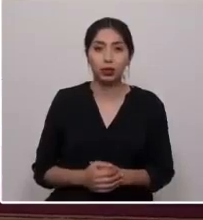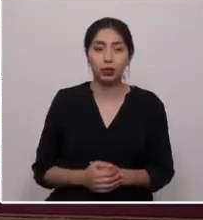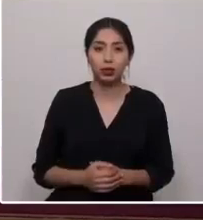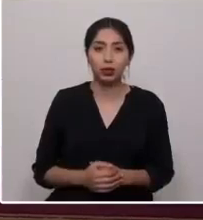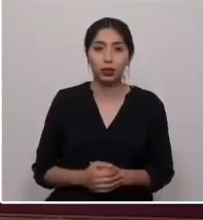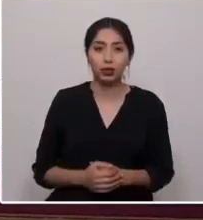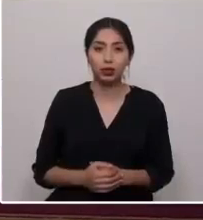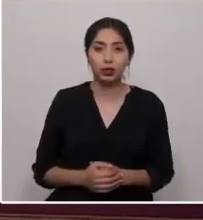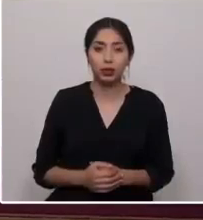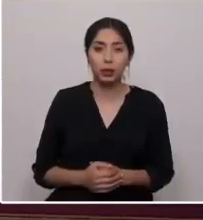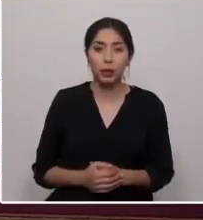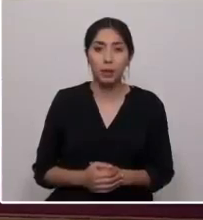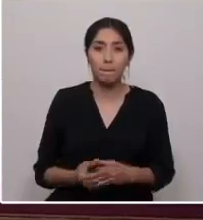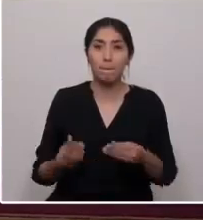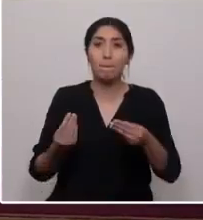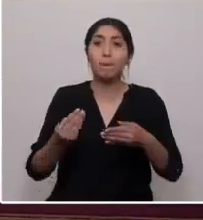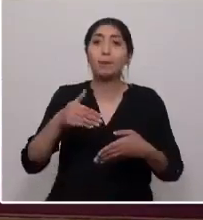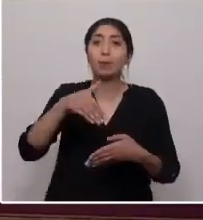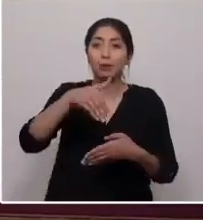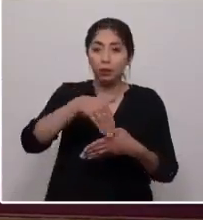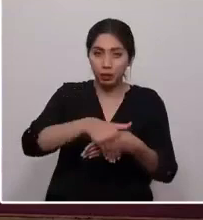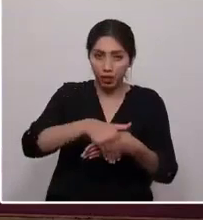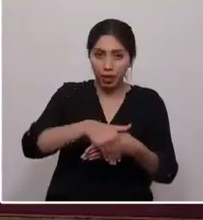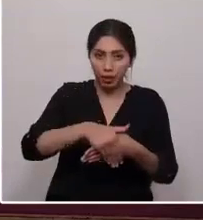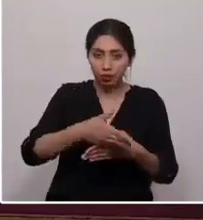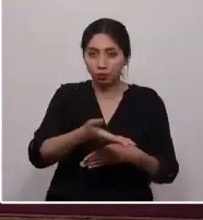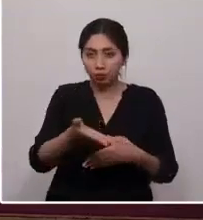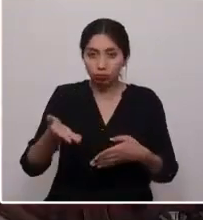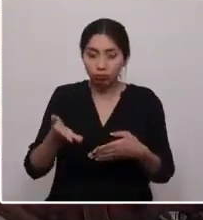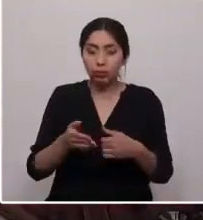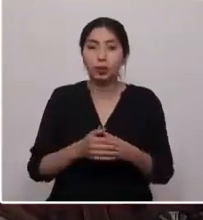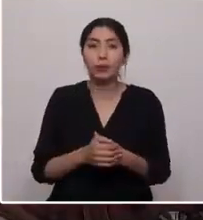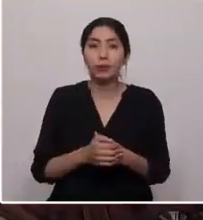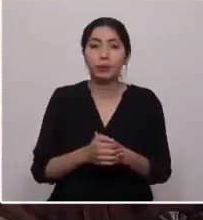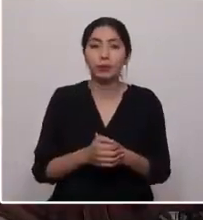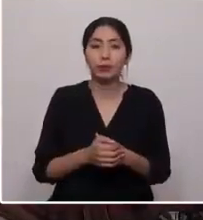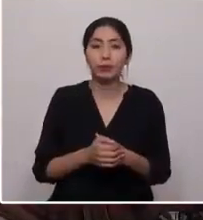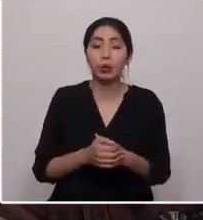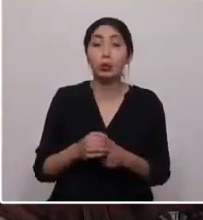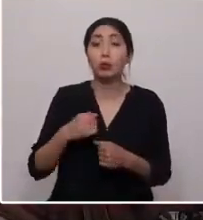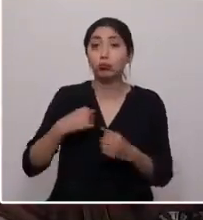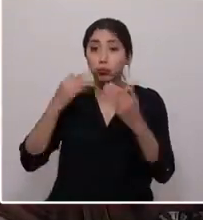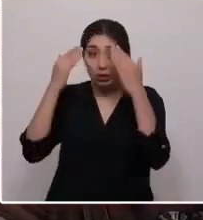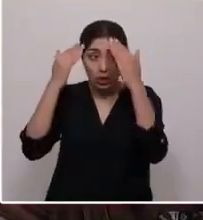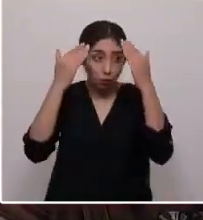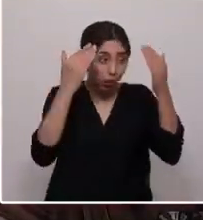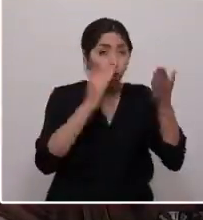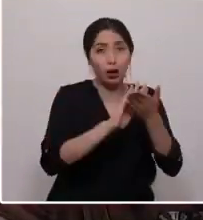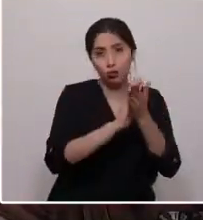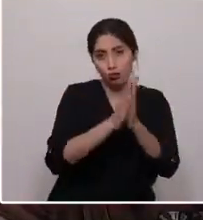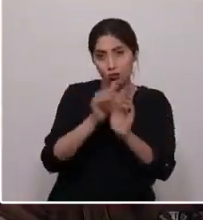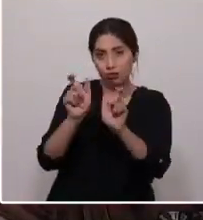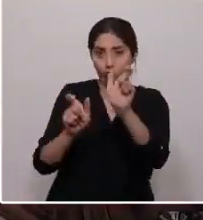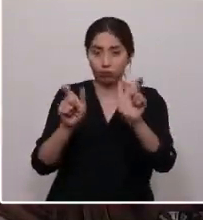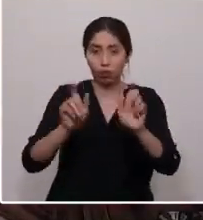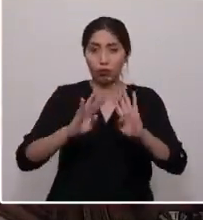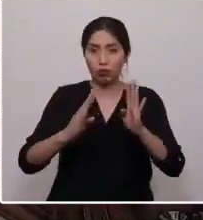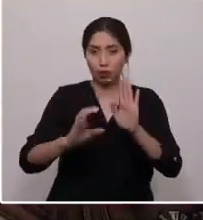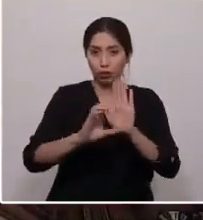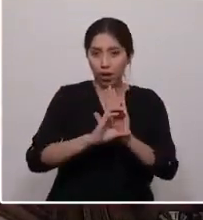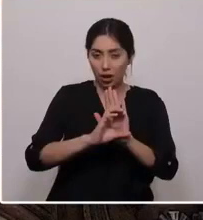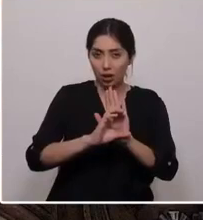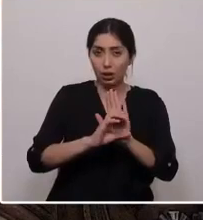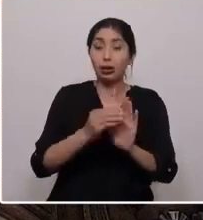Muy buenas tardes, Presidenta. Y por su intermedio, saludar a todos los convencionales constituyentes presentes y a todos los